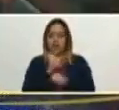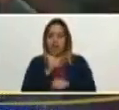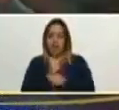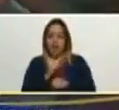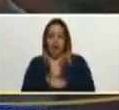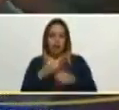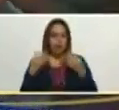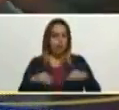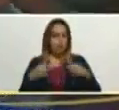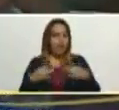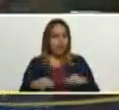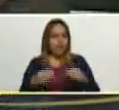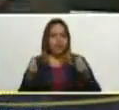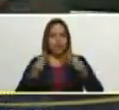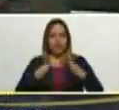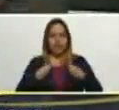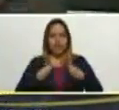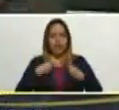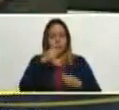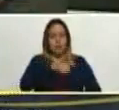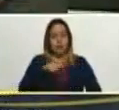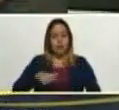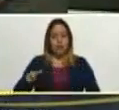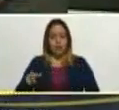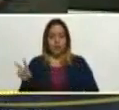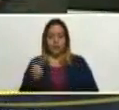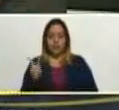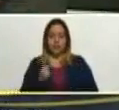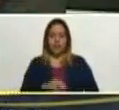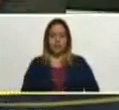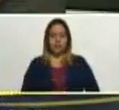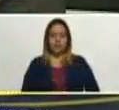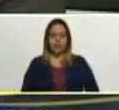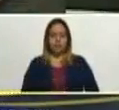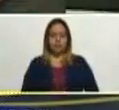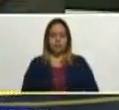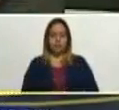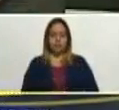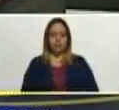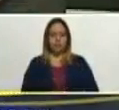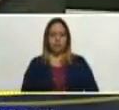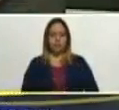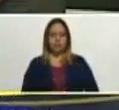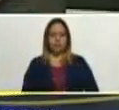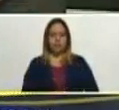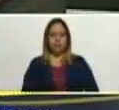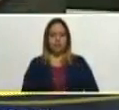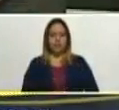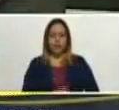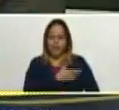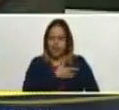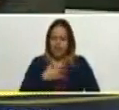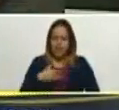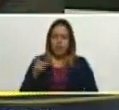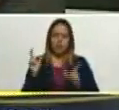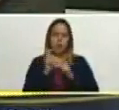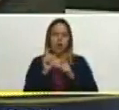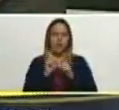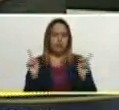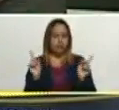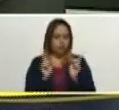cotidiano, normal, de la vida de la gente en Venezuela. Quisiera, a través de estas palabras,